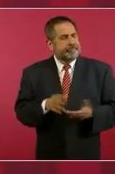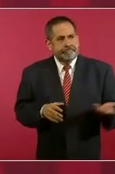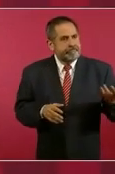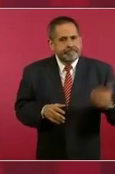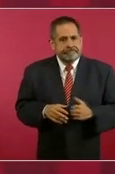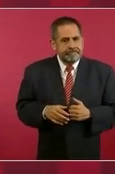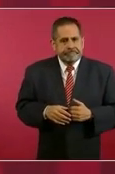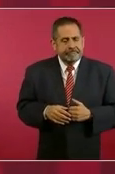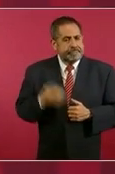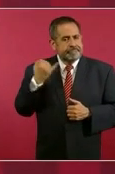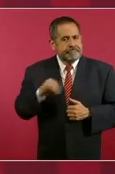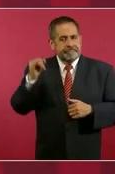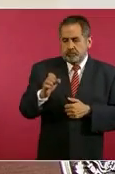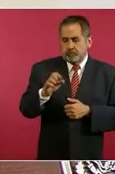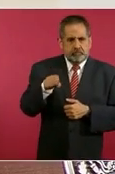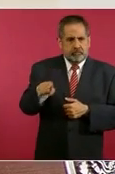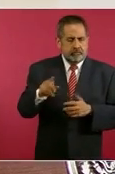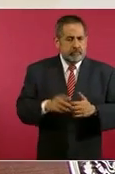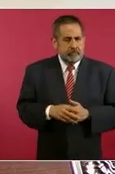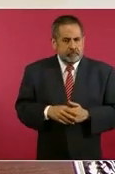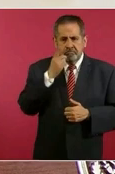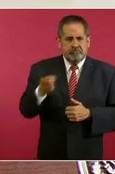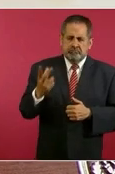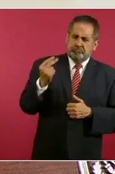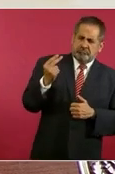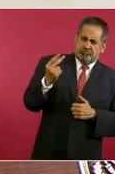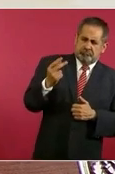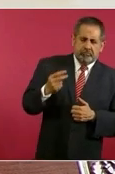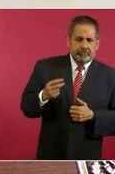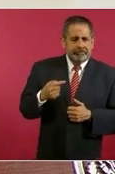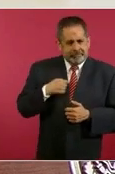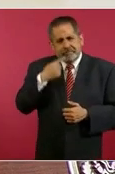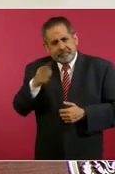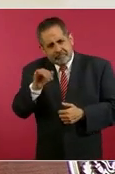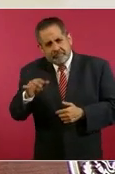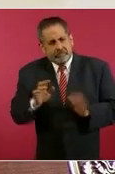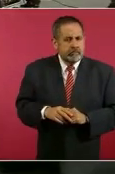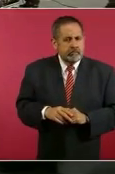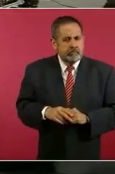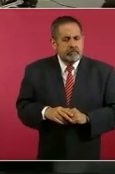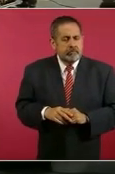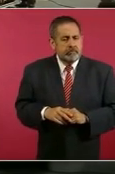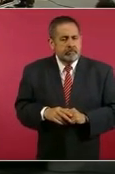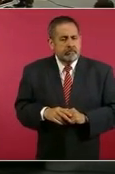pero le decía yo a Jorge Ramos. Y él decía no. Yo creo que respondía